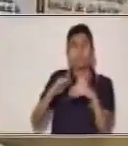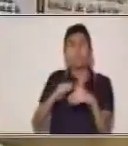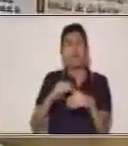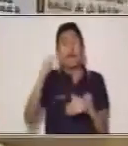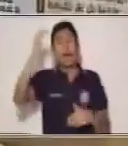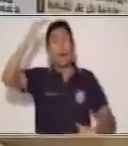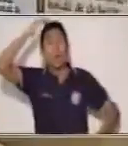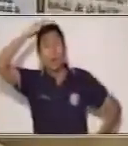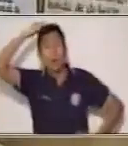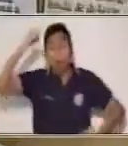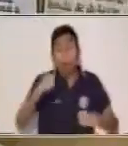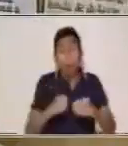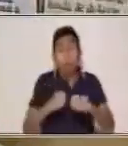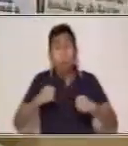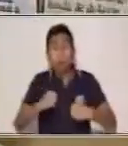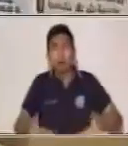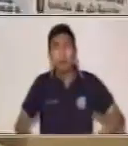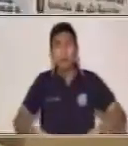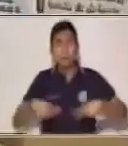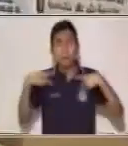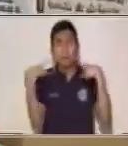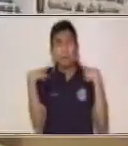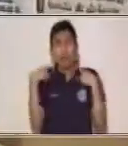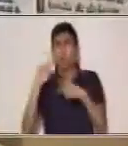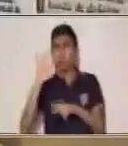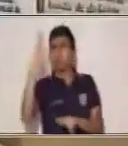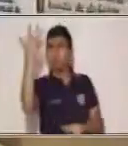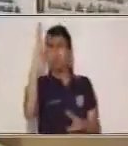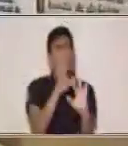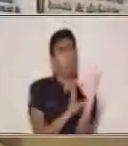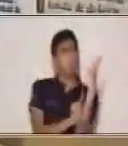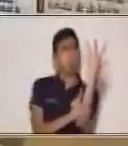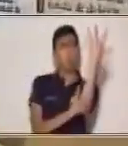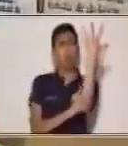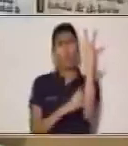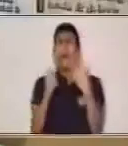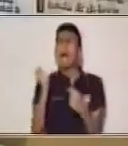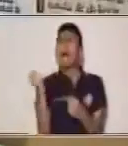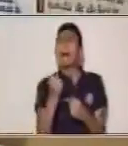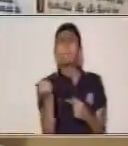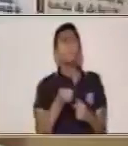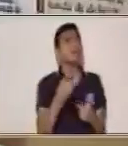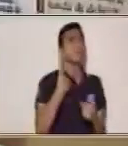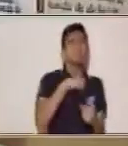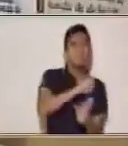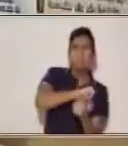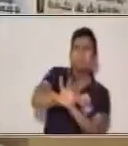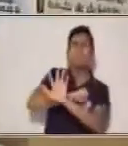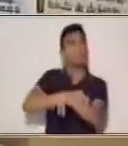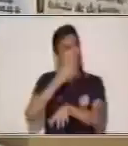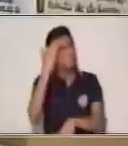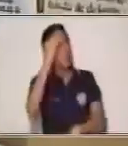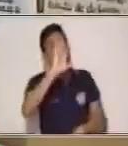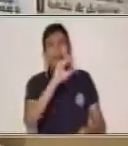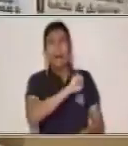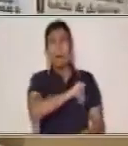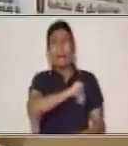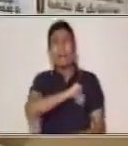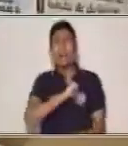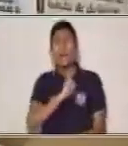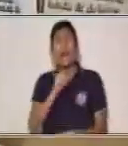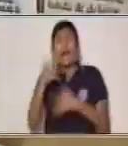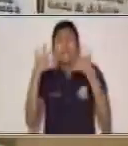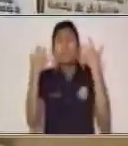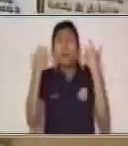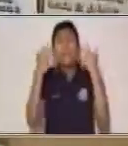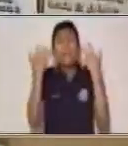selva, era amigo de todos los animales y siempre vigilaba que cada uno cuidara la naturaleza. Si